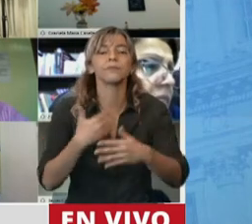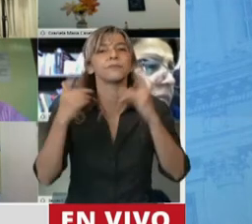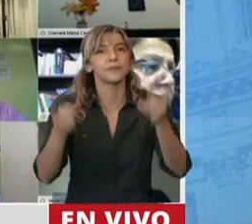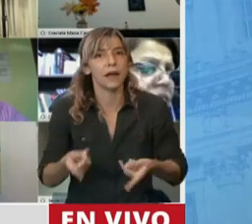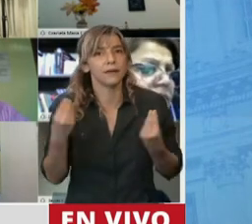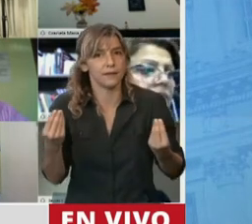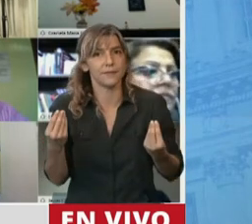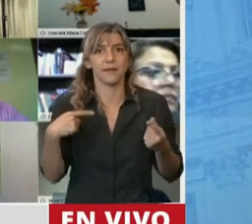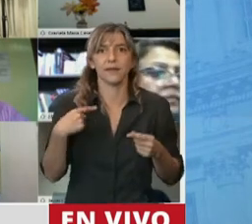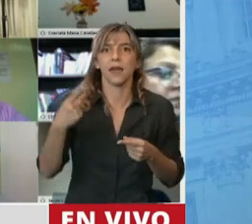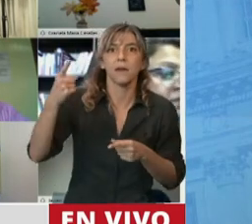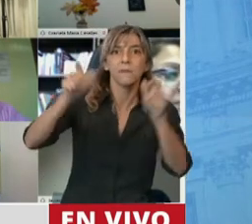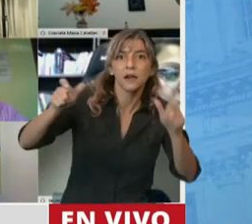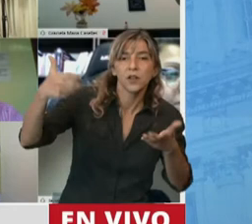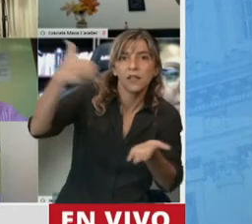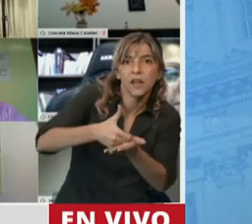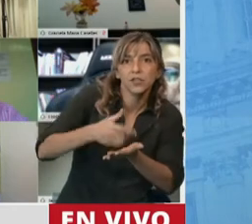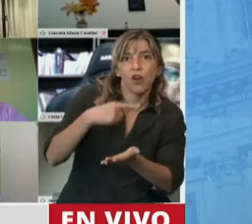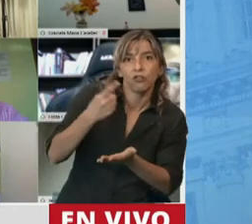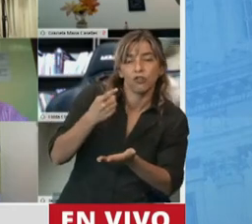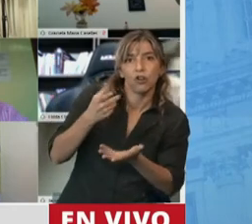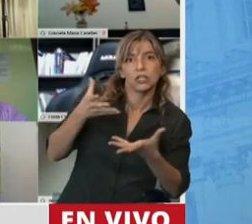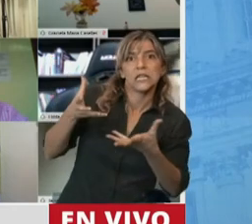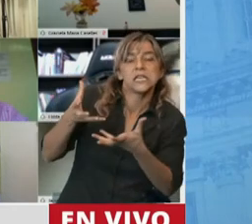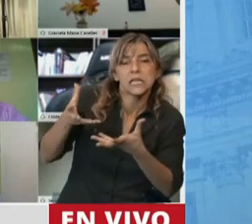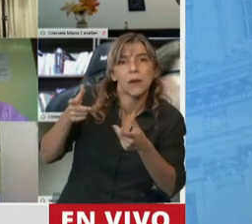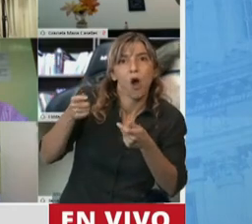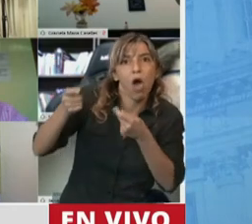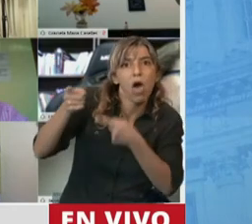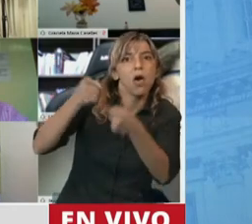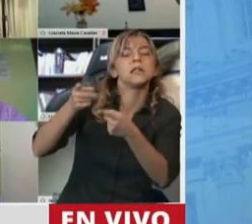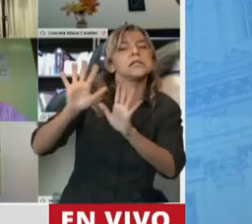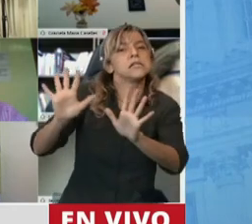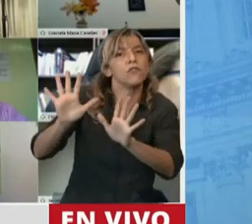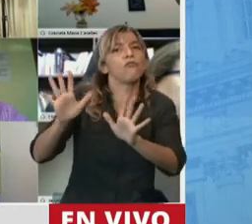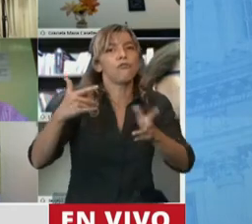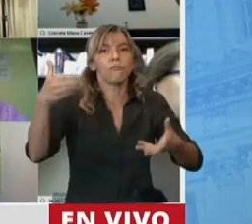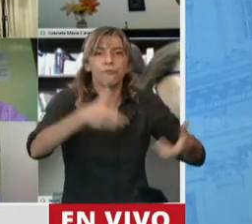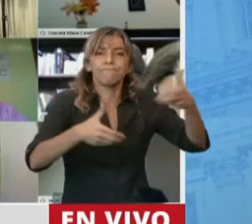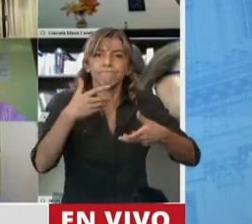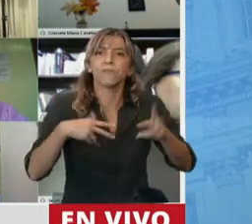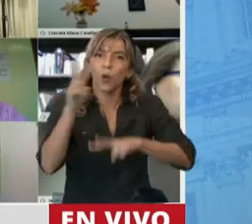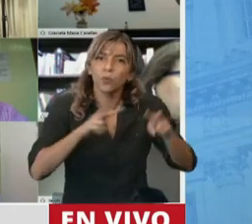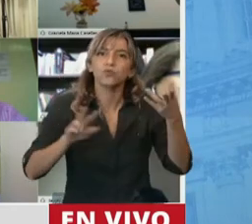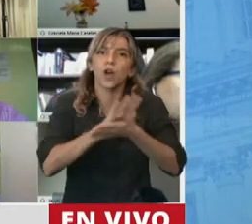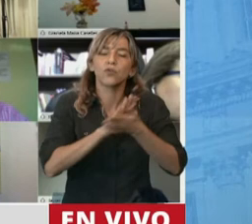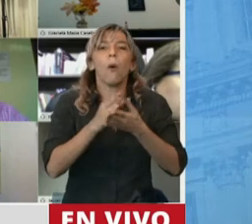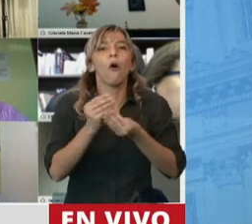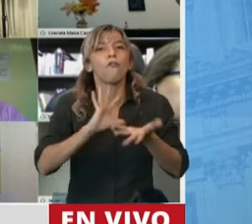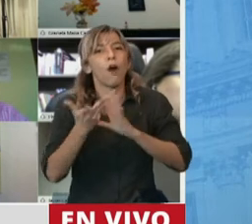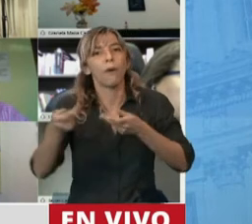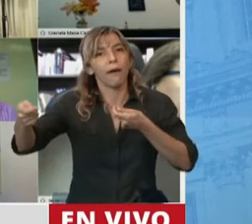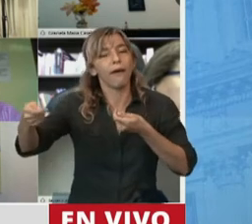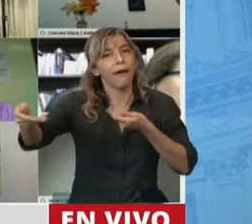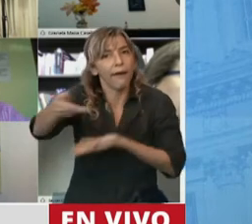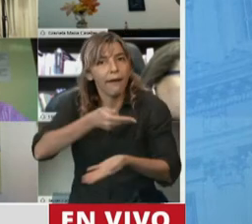inversores. Pero quiero decir algo. Así como estuvimos dispuestos a cooperar en esta negociación, cada vez